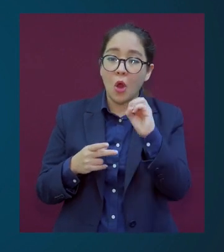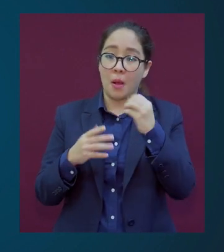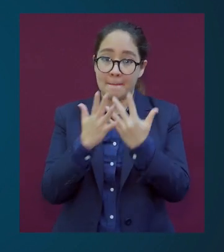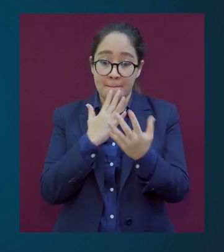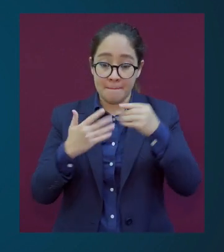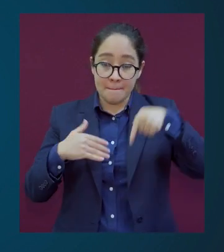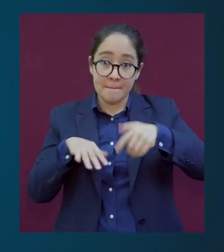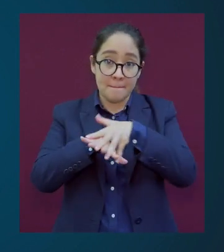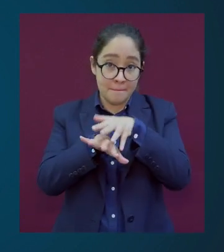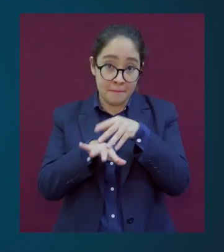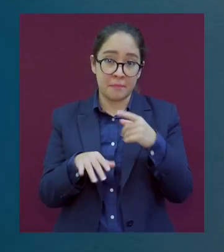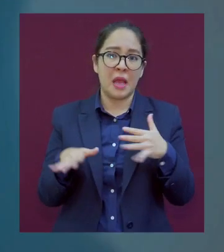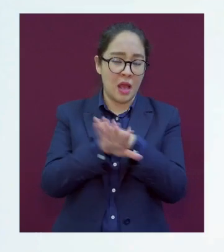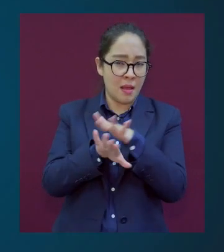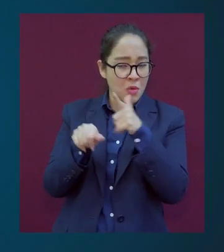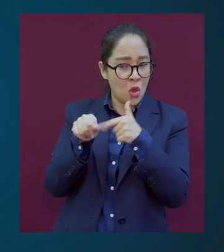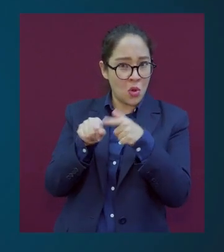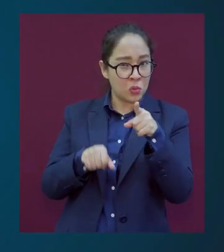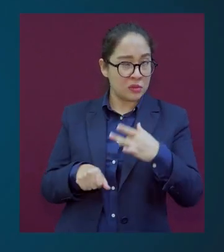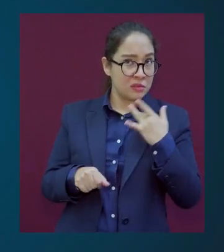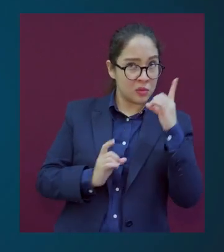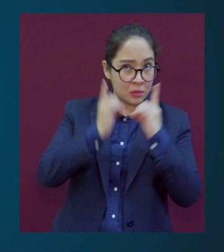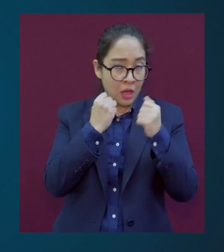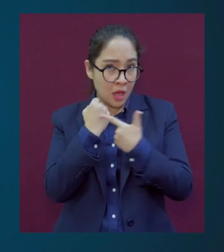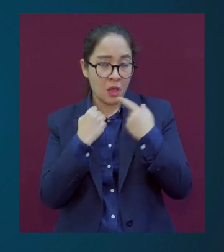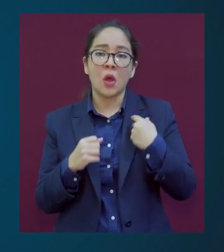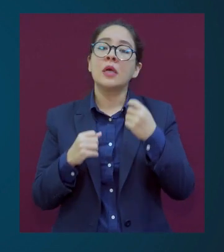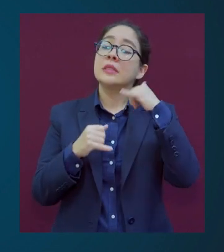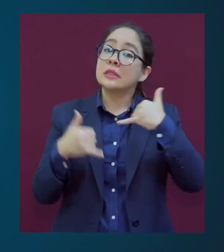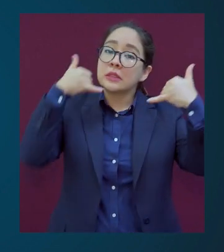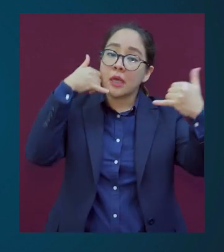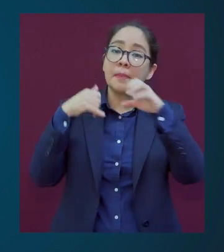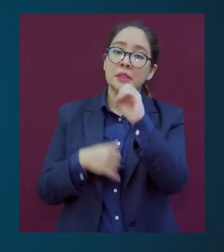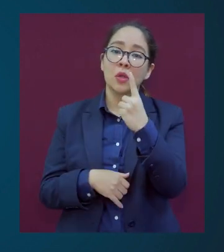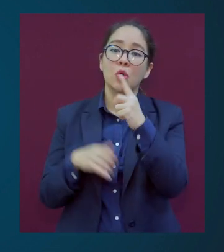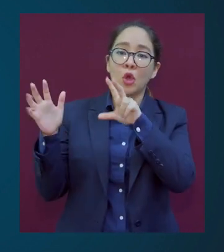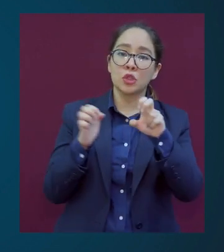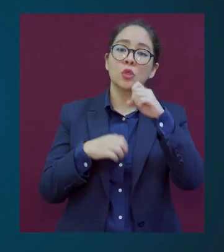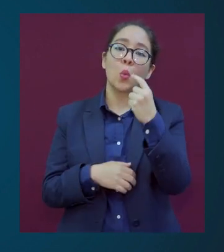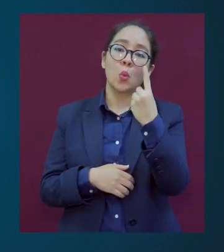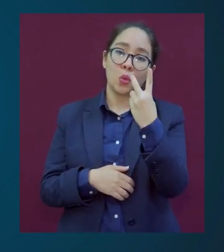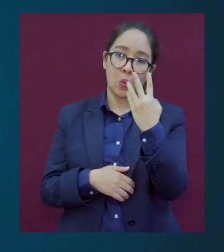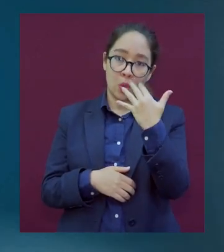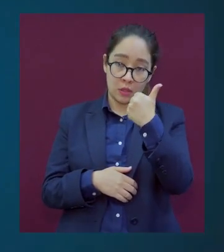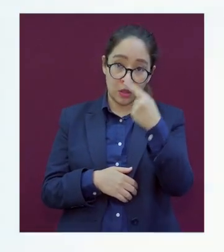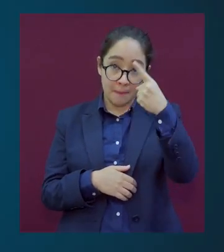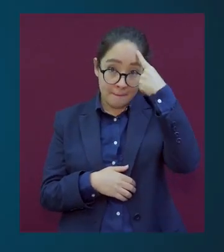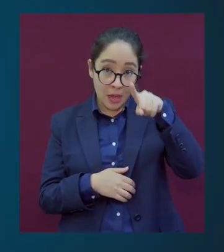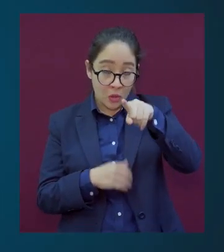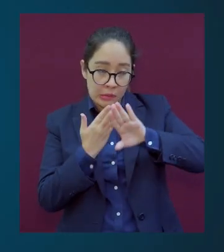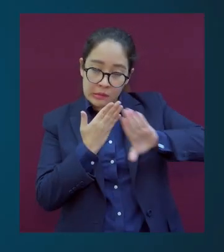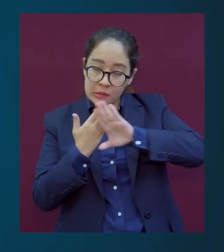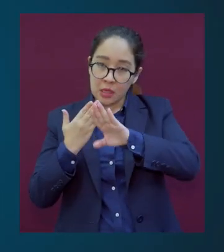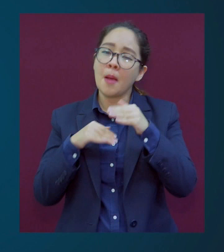cambio de color en dedos de las manos o pies. Si tienes algunos de estos síntomas, llama al 800-0123-456. Para